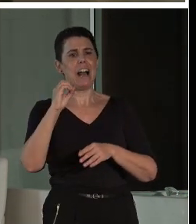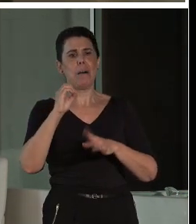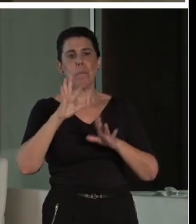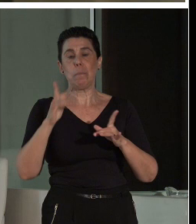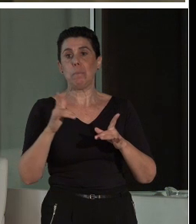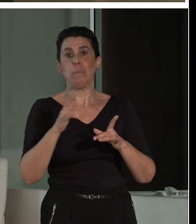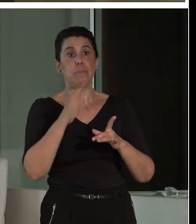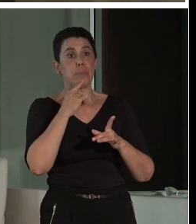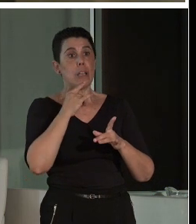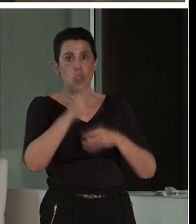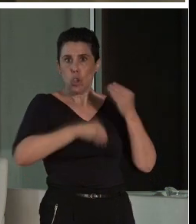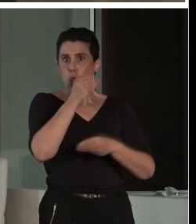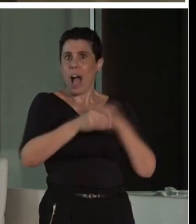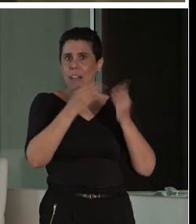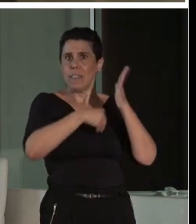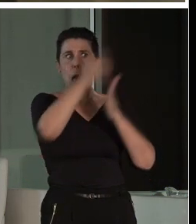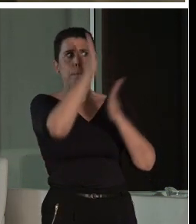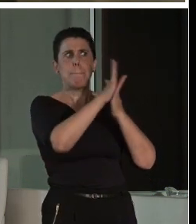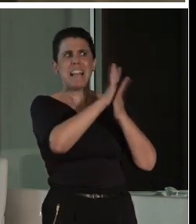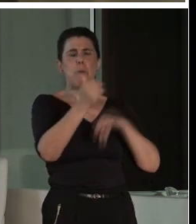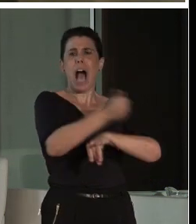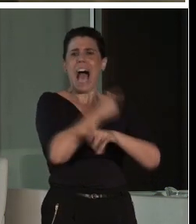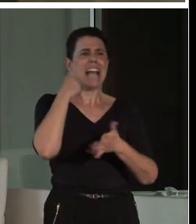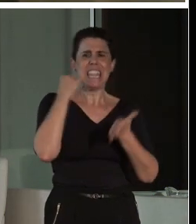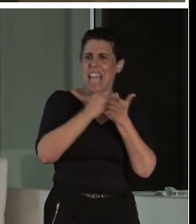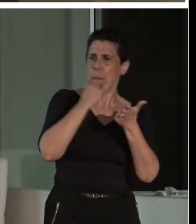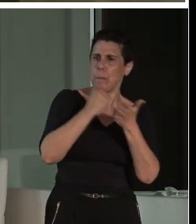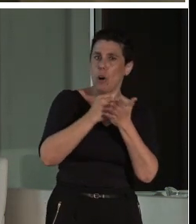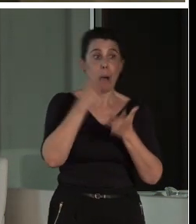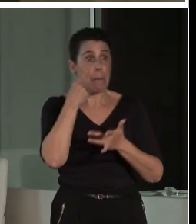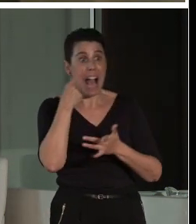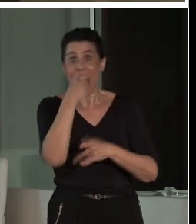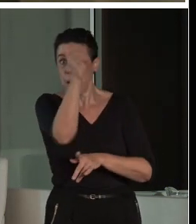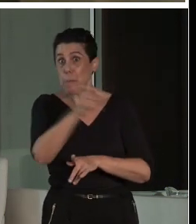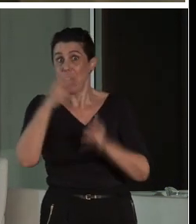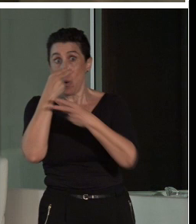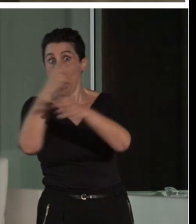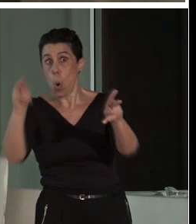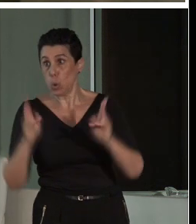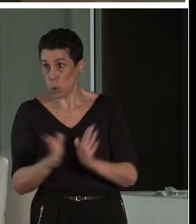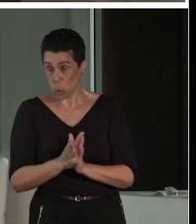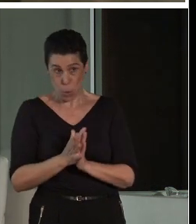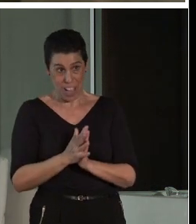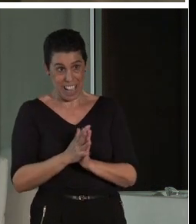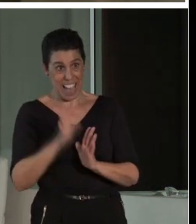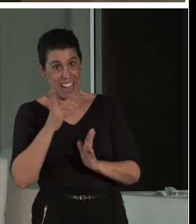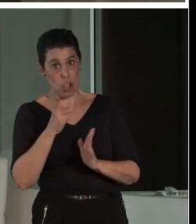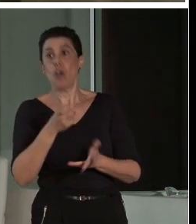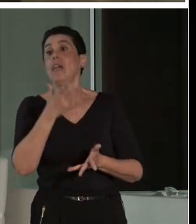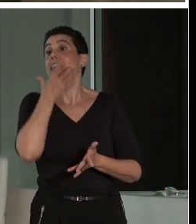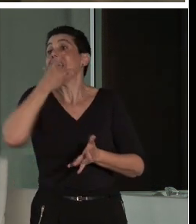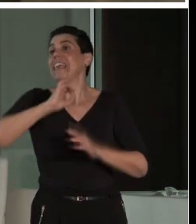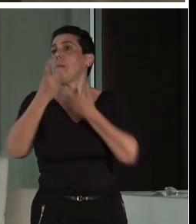paneles los validamos con la gente. Lo hace para nosotros, con nosotros, gente de las escuelas-taller.